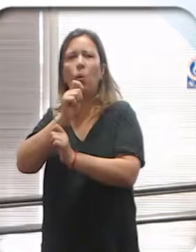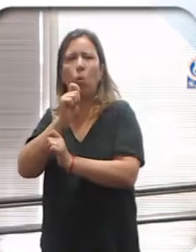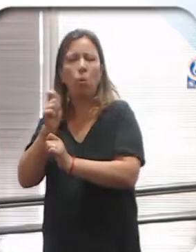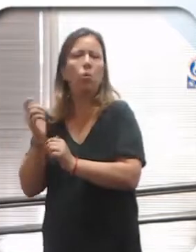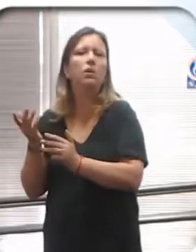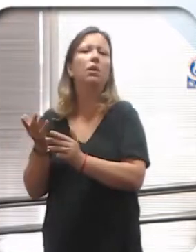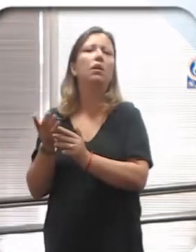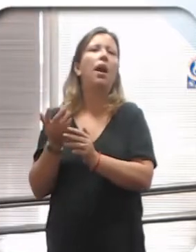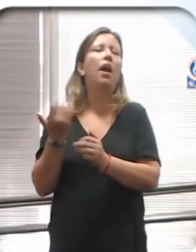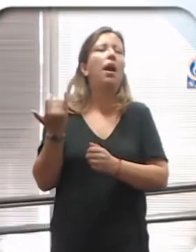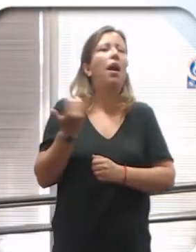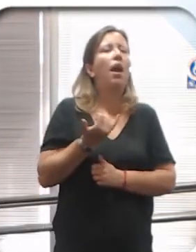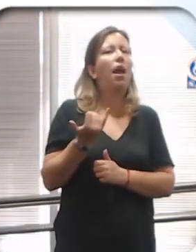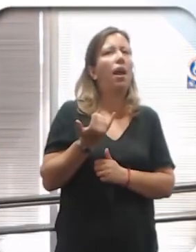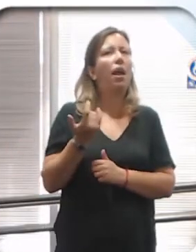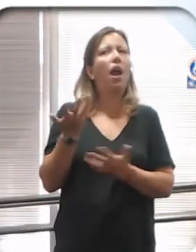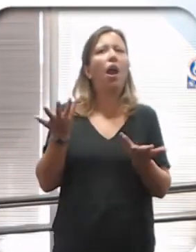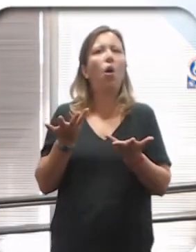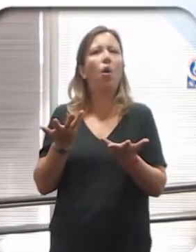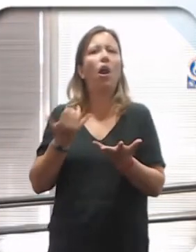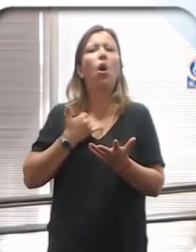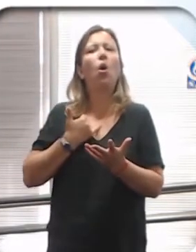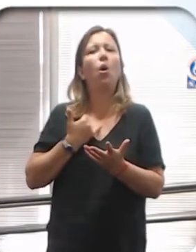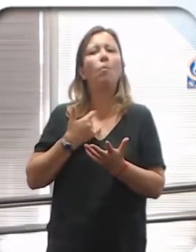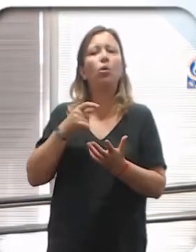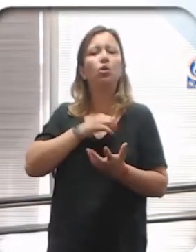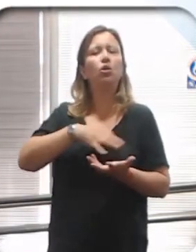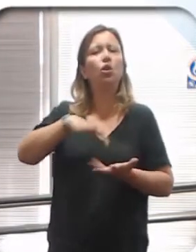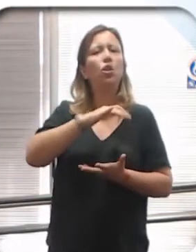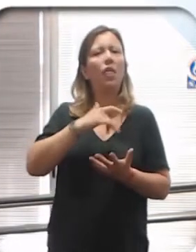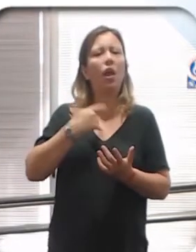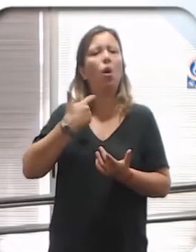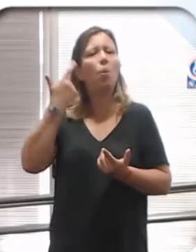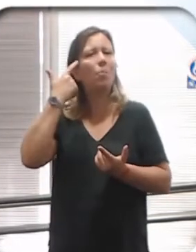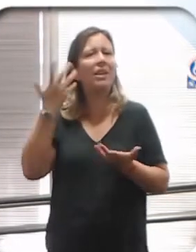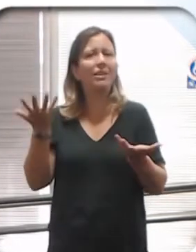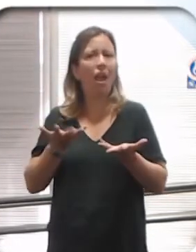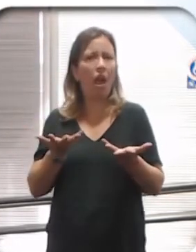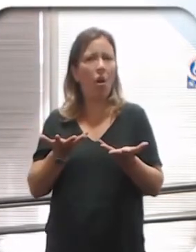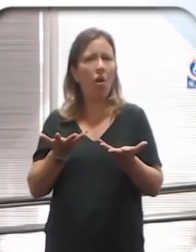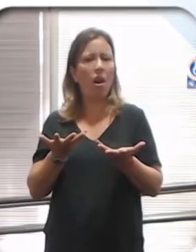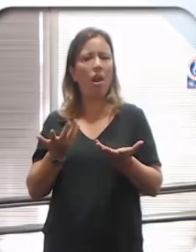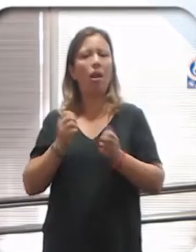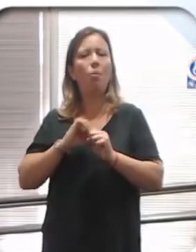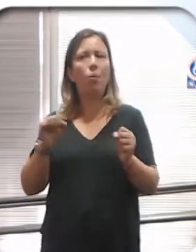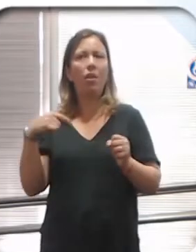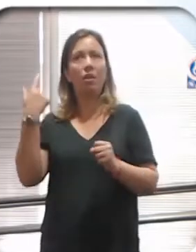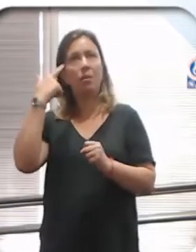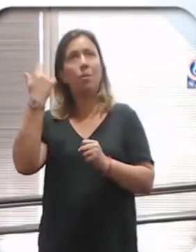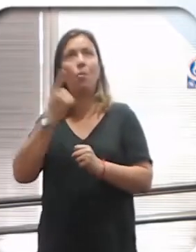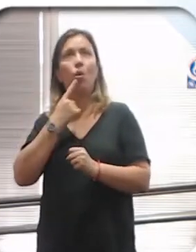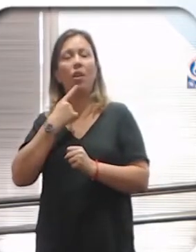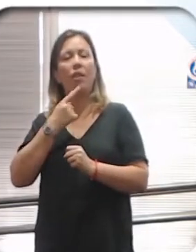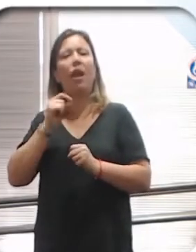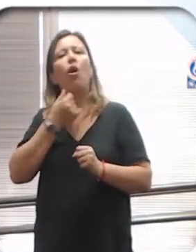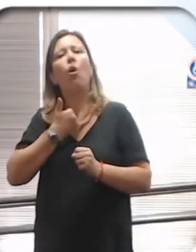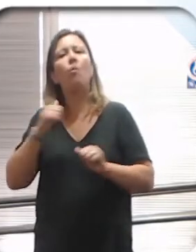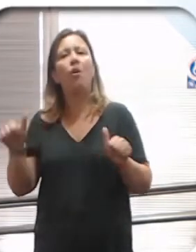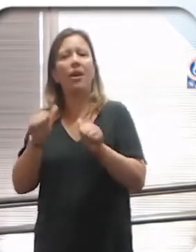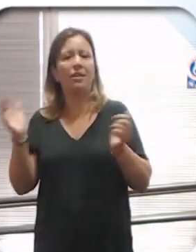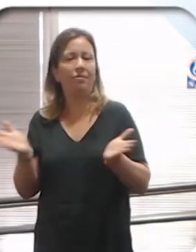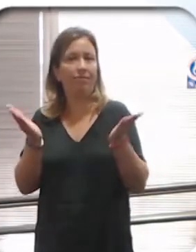En donde tenemos que ver cómo se comporta esta sociedad para saber cuáles son las políticas que tenemos que generar.